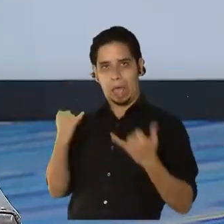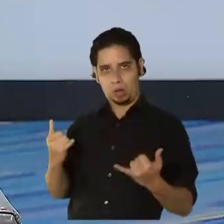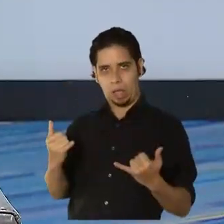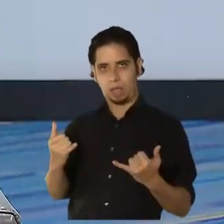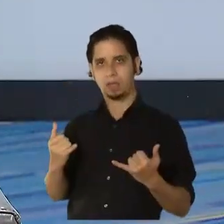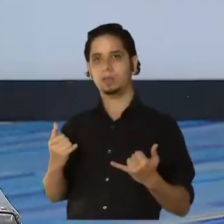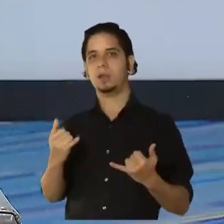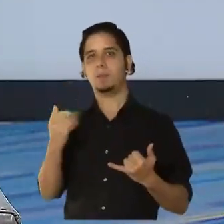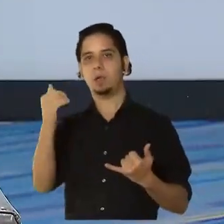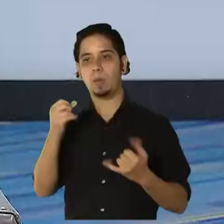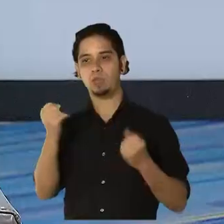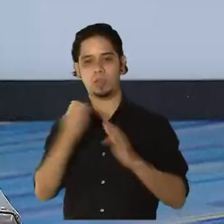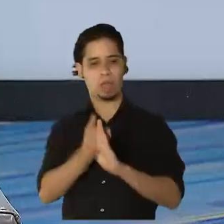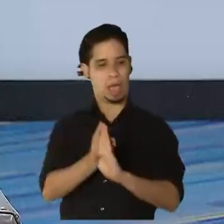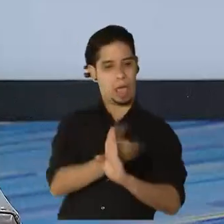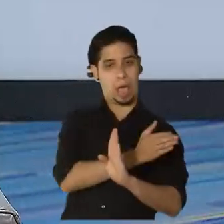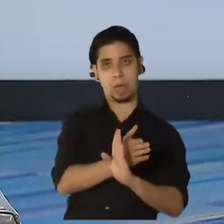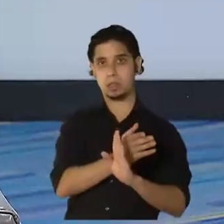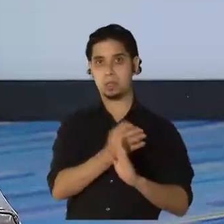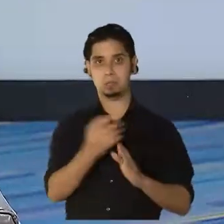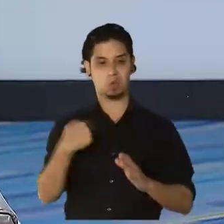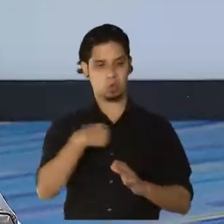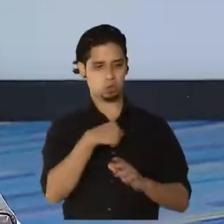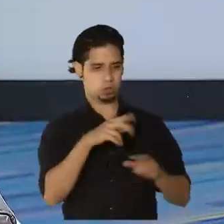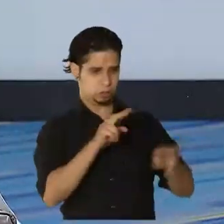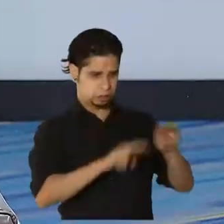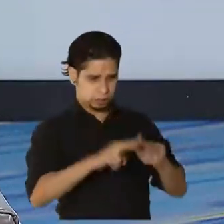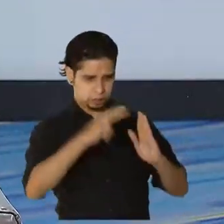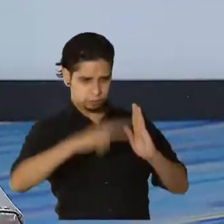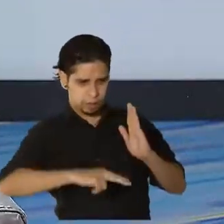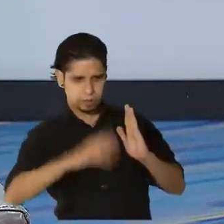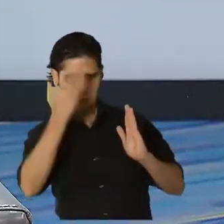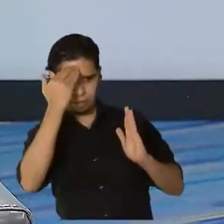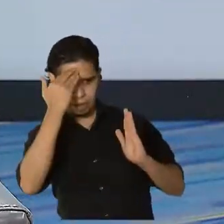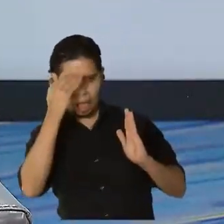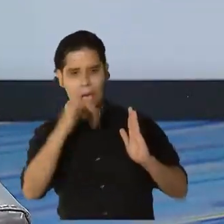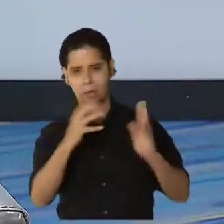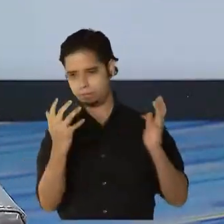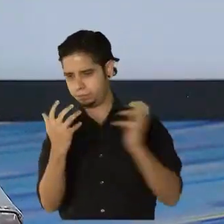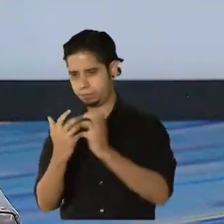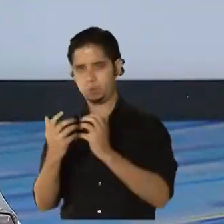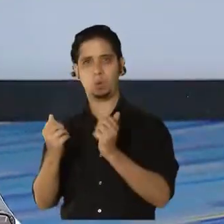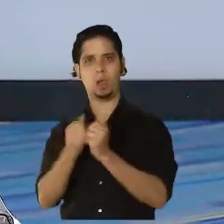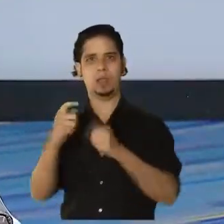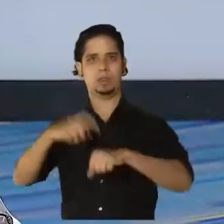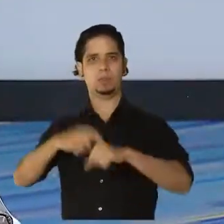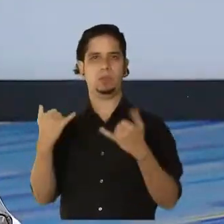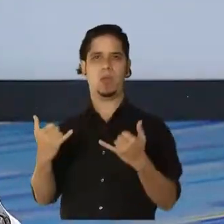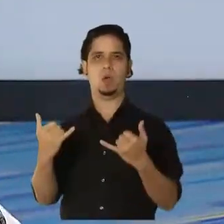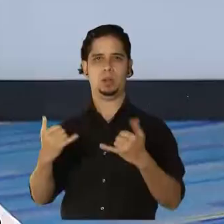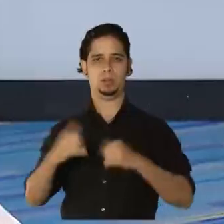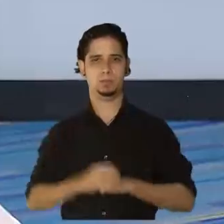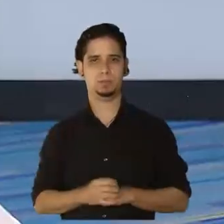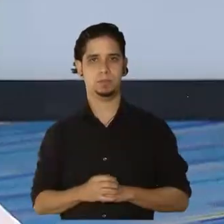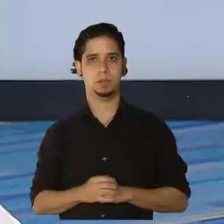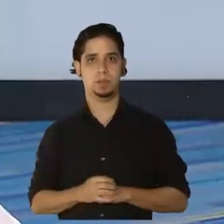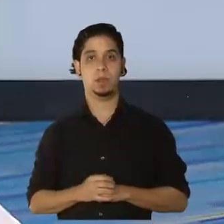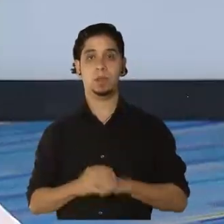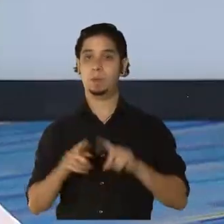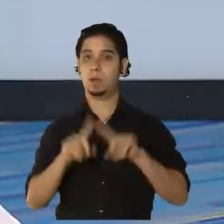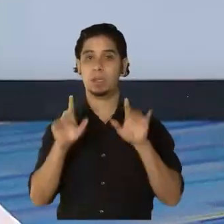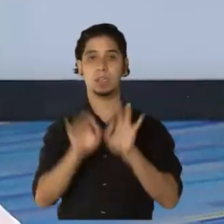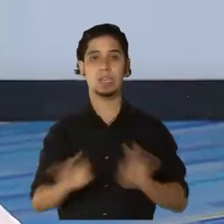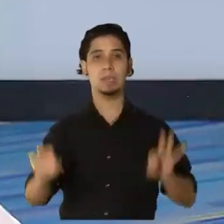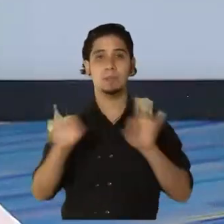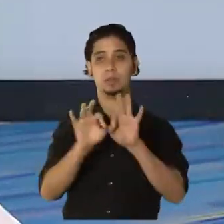mucha información que nos puede tomar varias semanas en poder constatar. Así que en ese sentido, pues, todavía, que la verdad la audiencia sepa, a